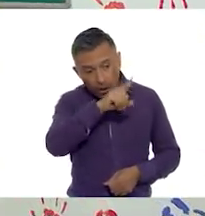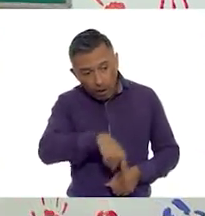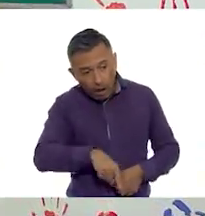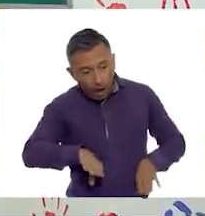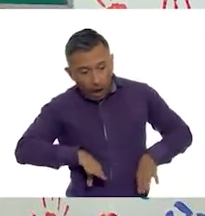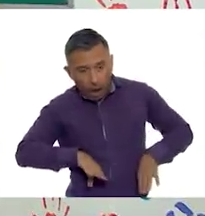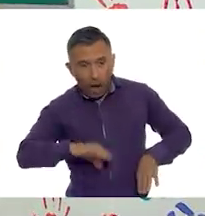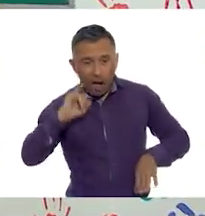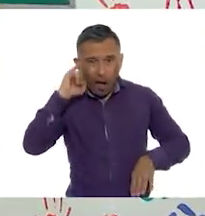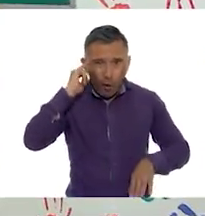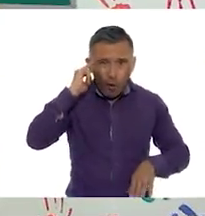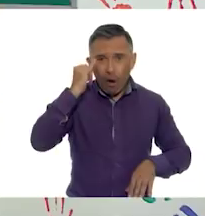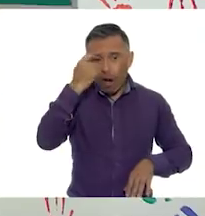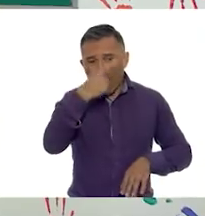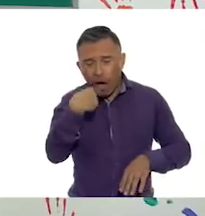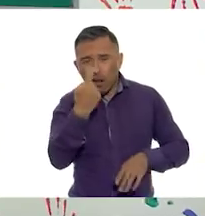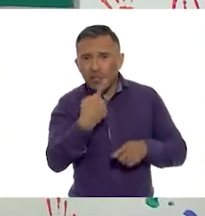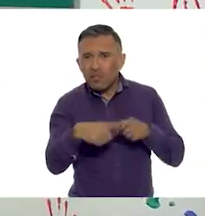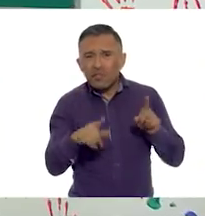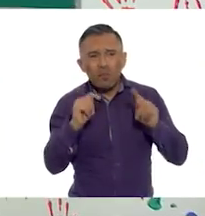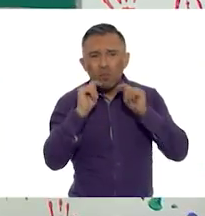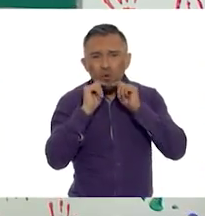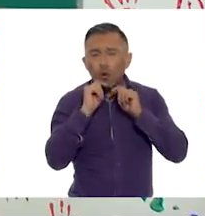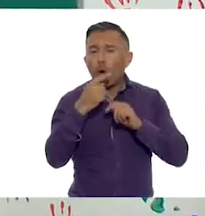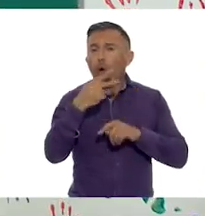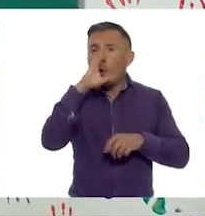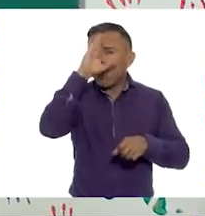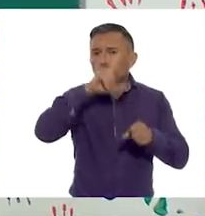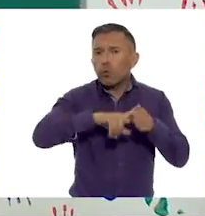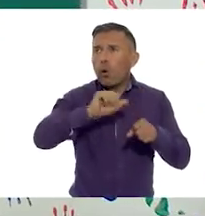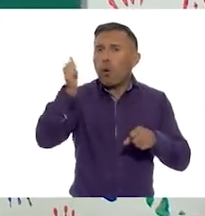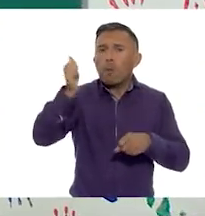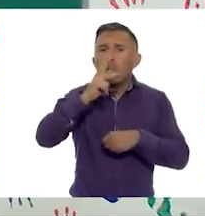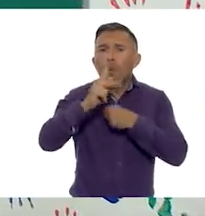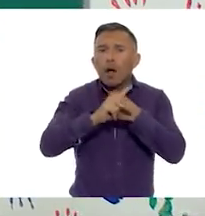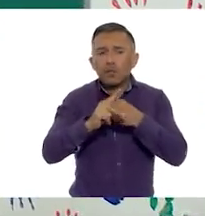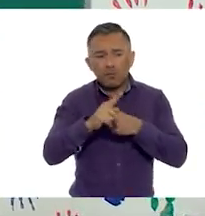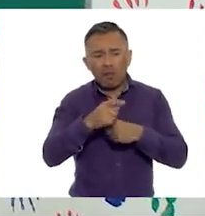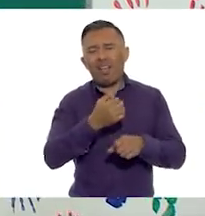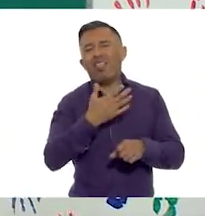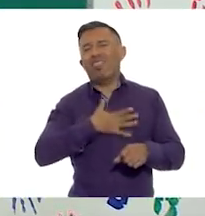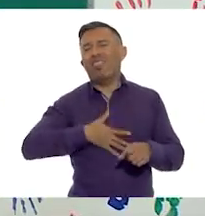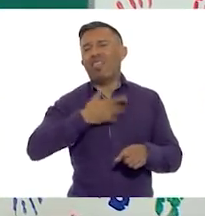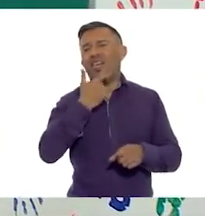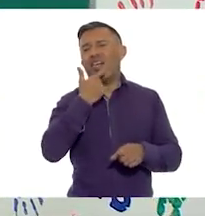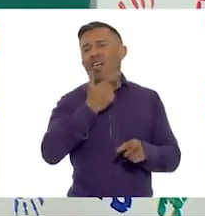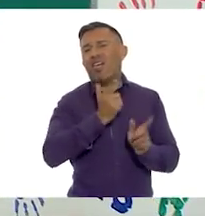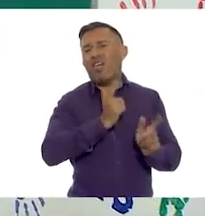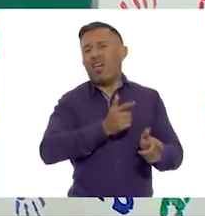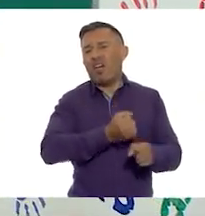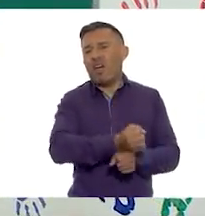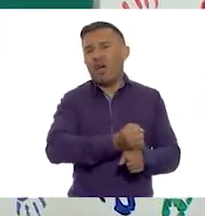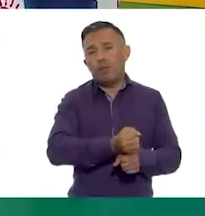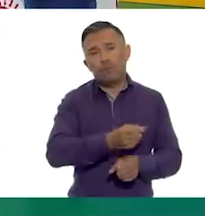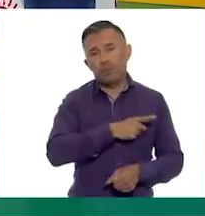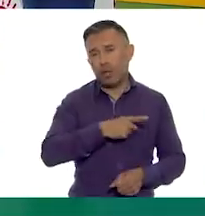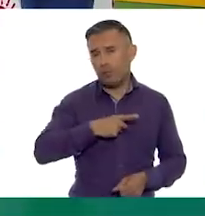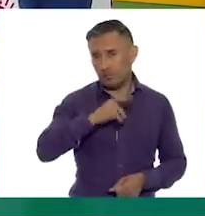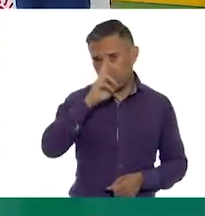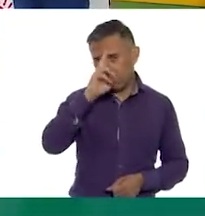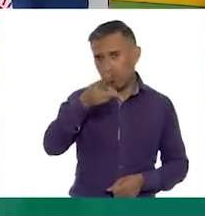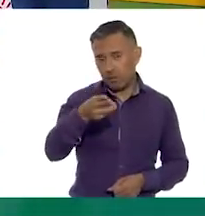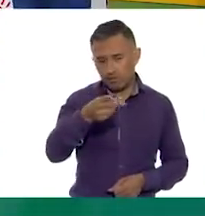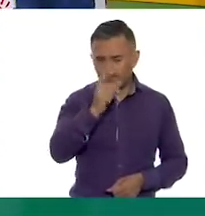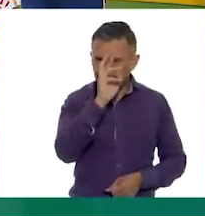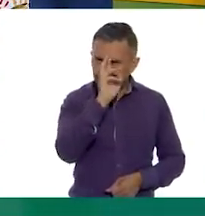justo que la traten mal, solo por tener otra cultura. Entonces, ¿qué propuesta se les ocurre para cambiar esa situación